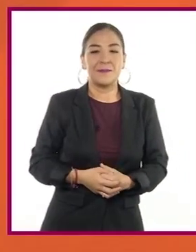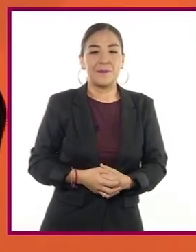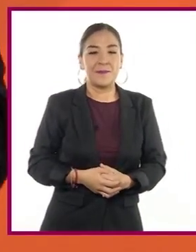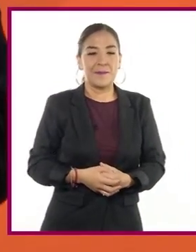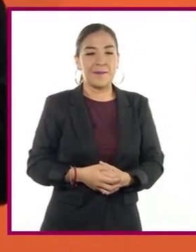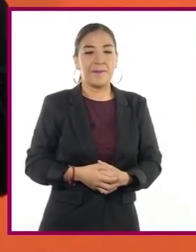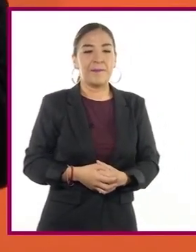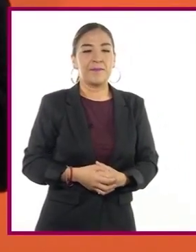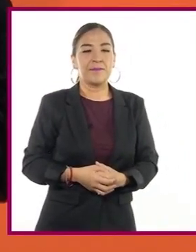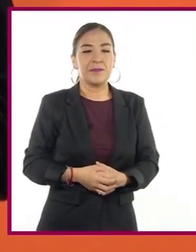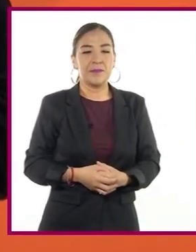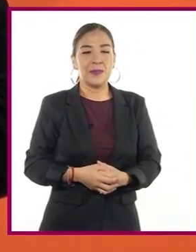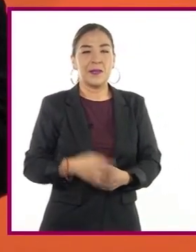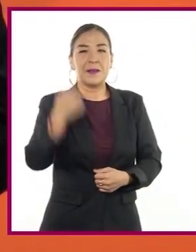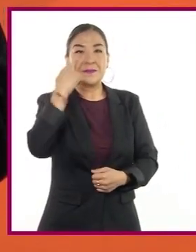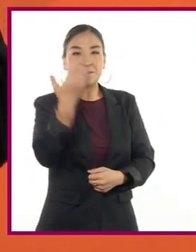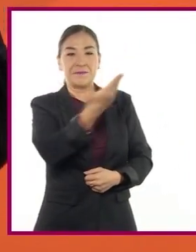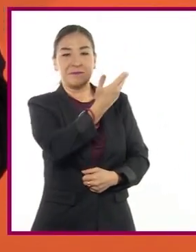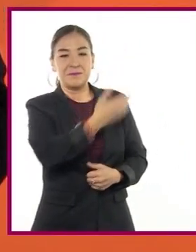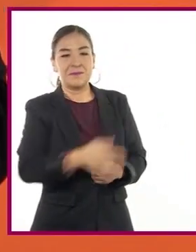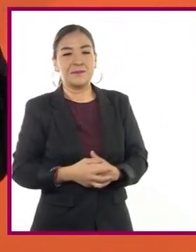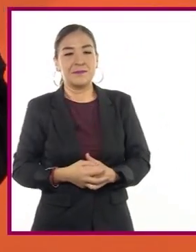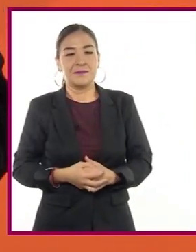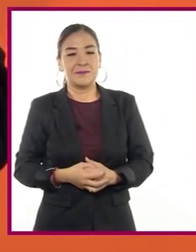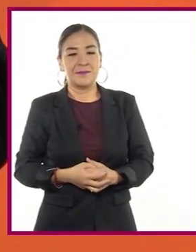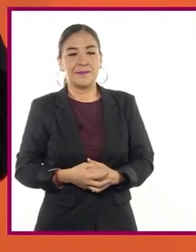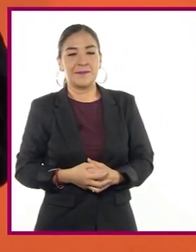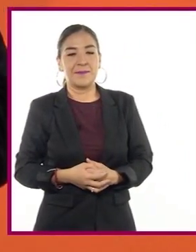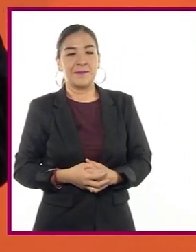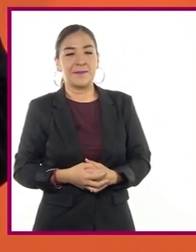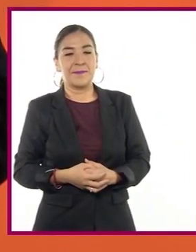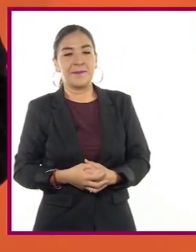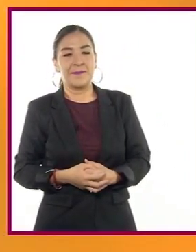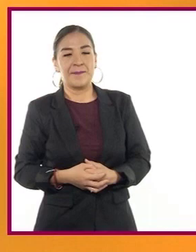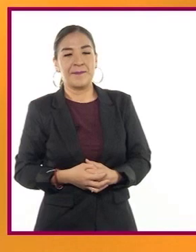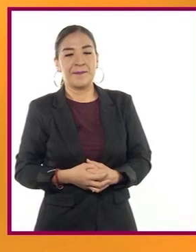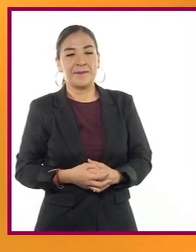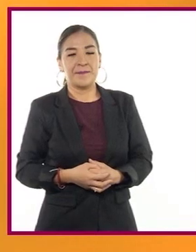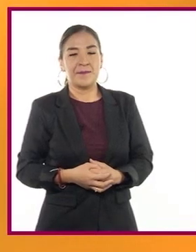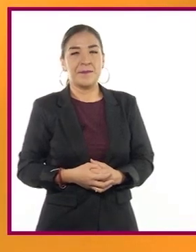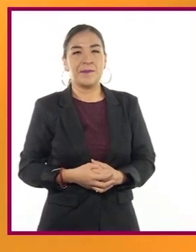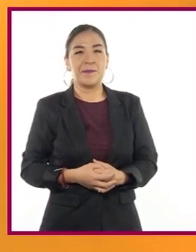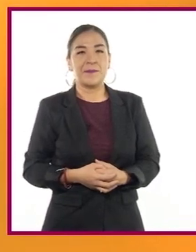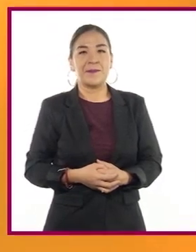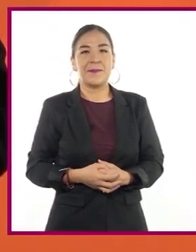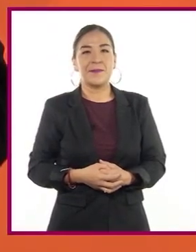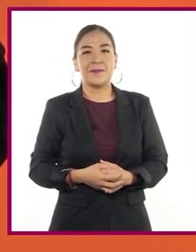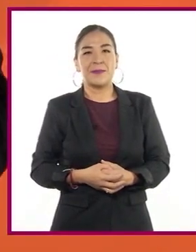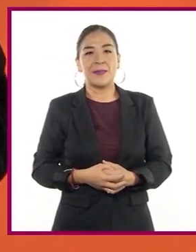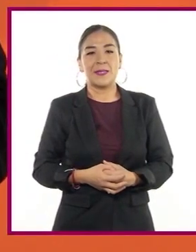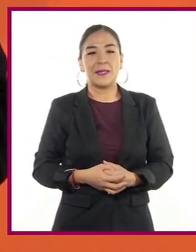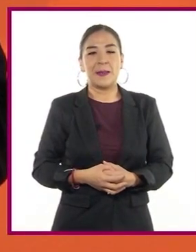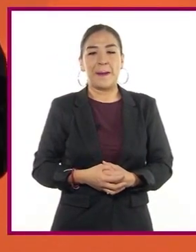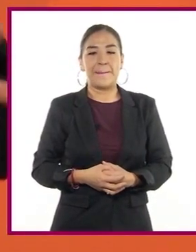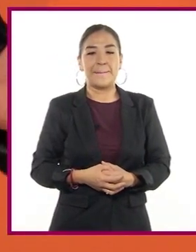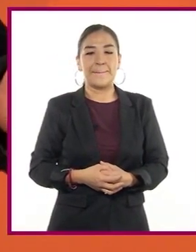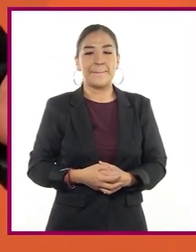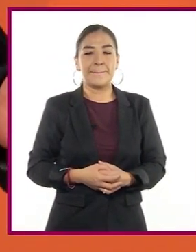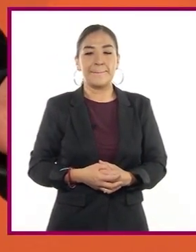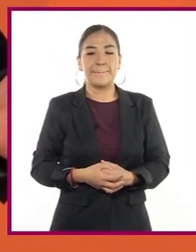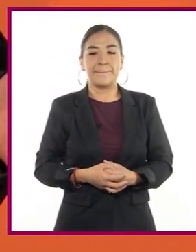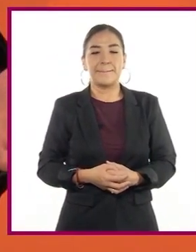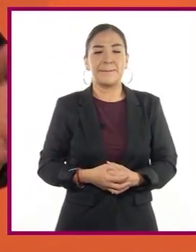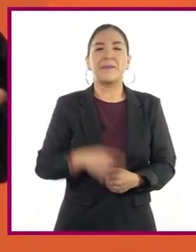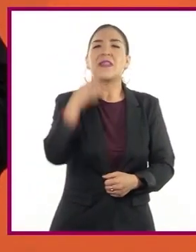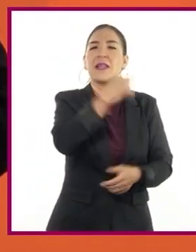Manual de Supervivencia de la SAS, de John Wiseman. Puedo decir que